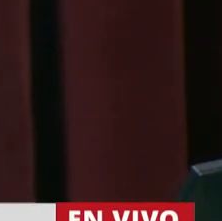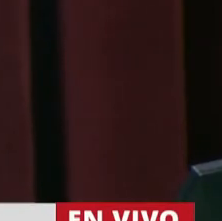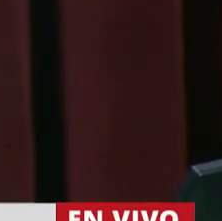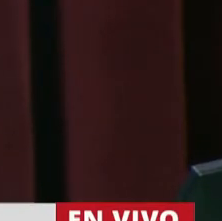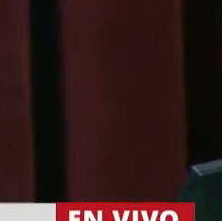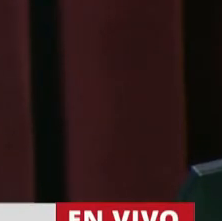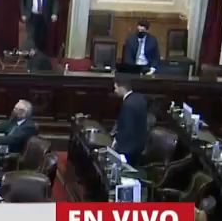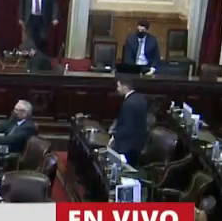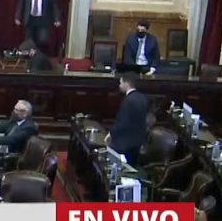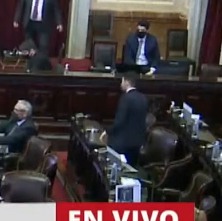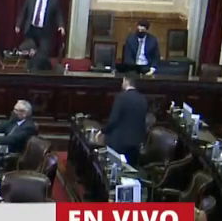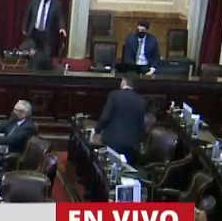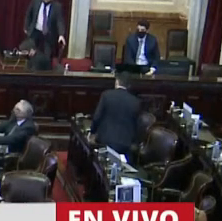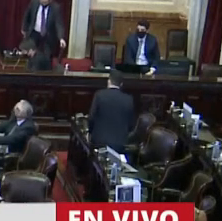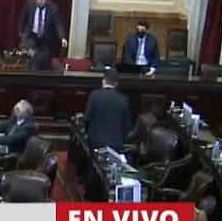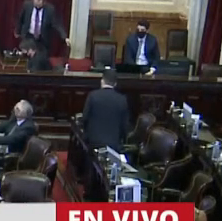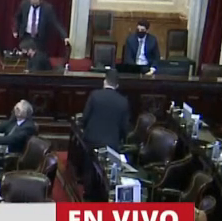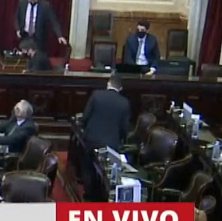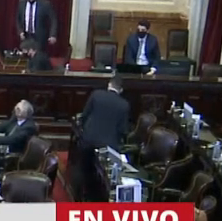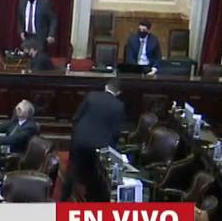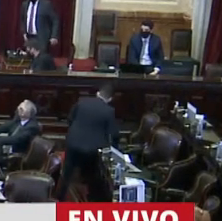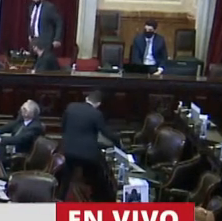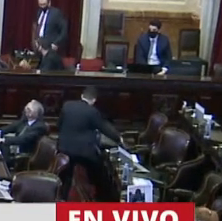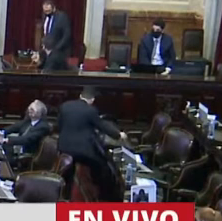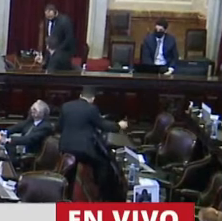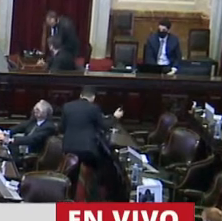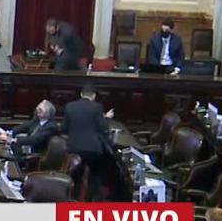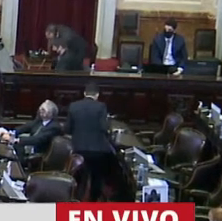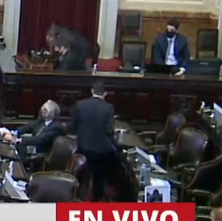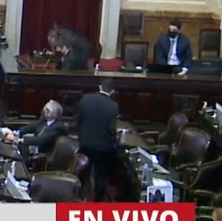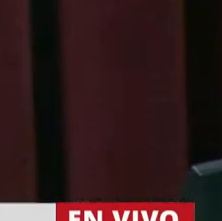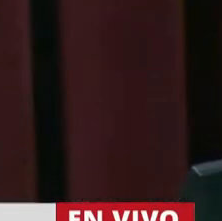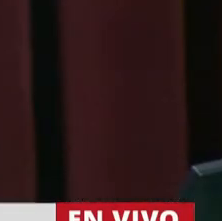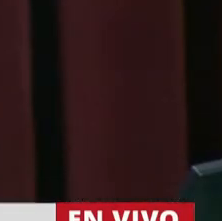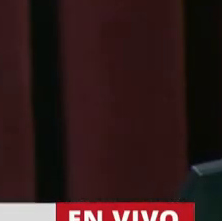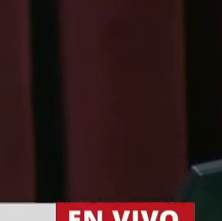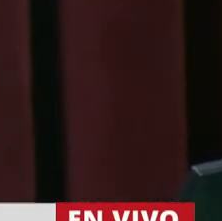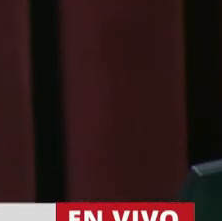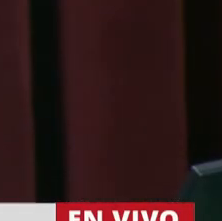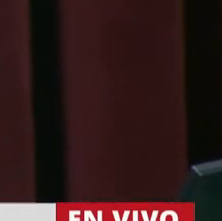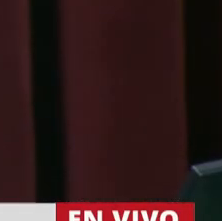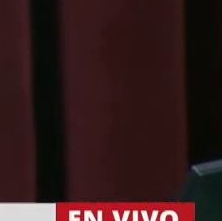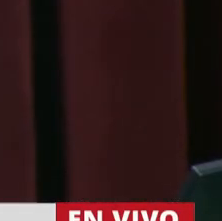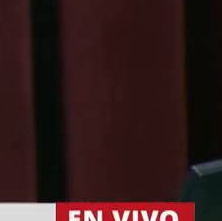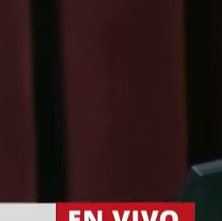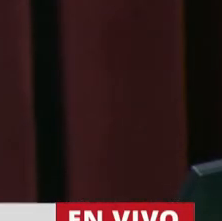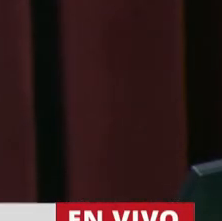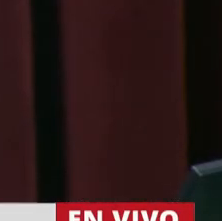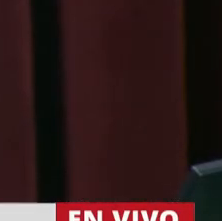cancelado el micrófono. ¿Se escucha? La escuchamos, Bárbara. Presidente.